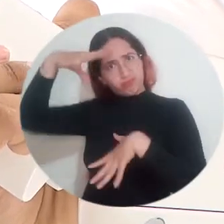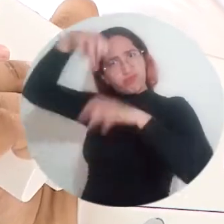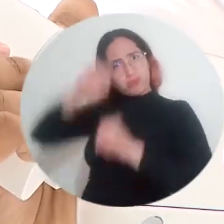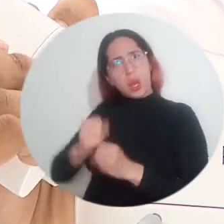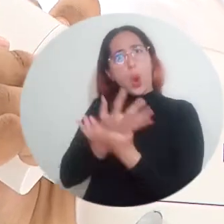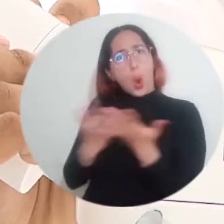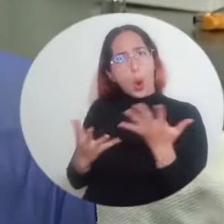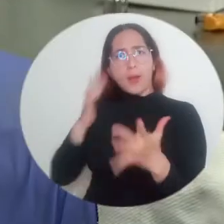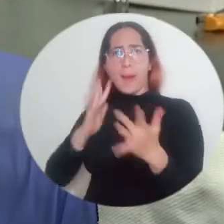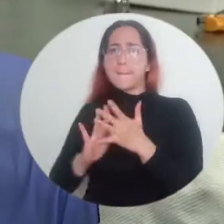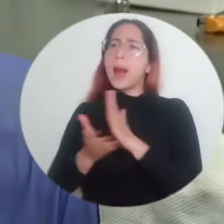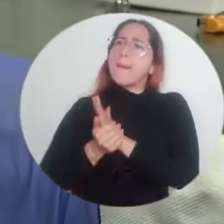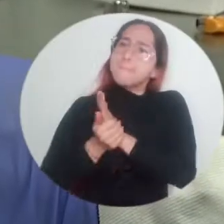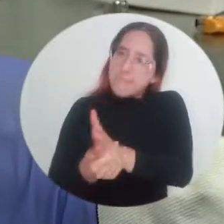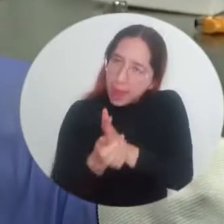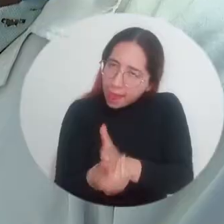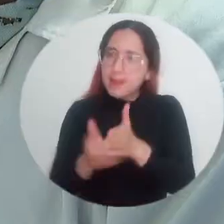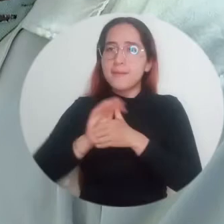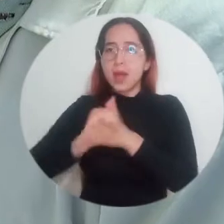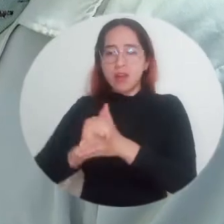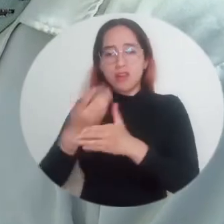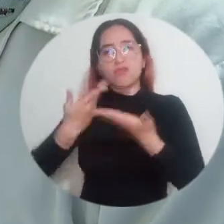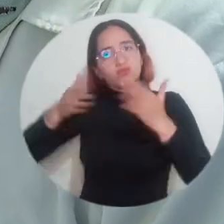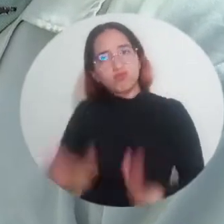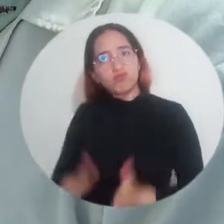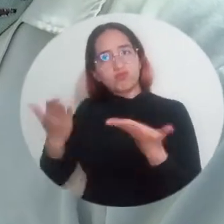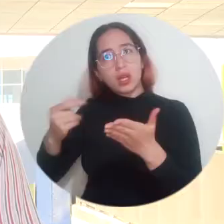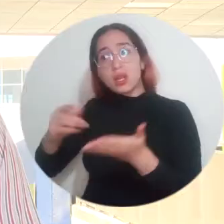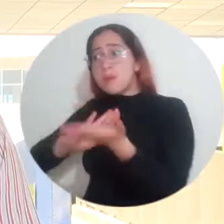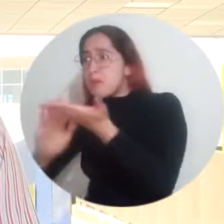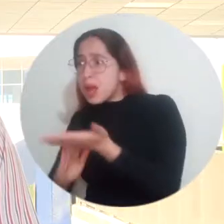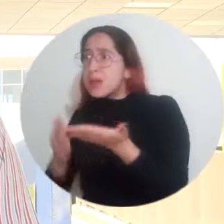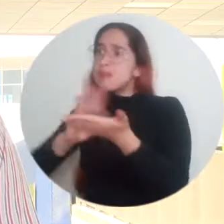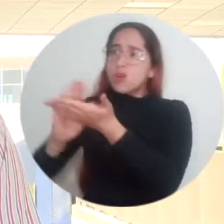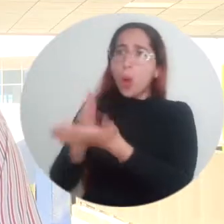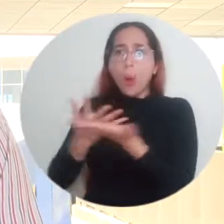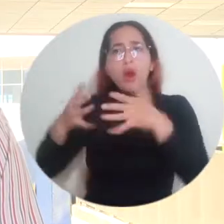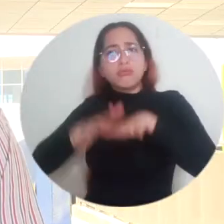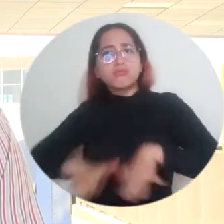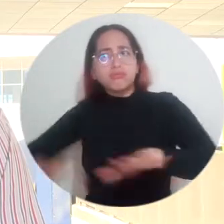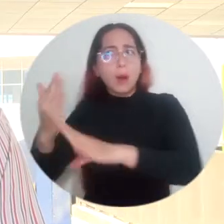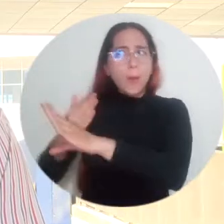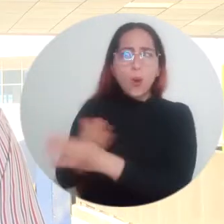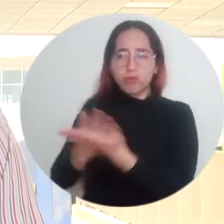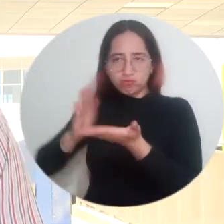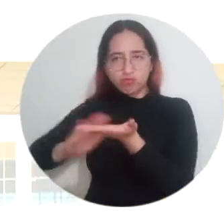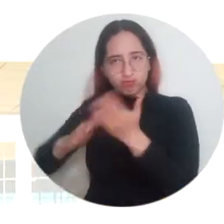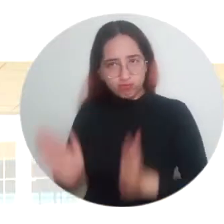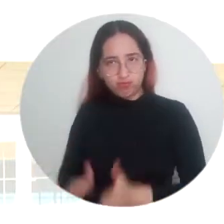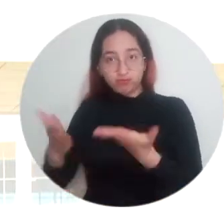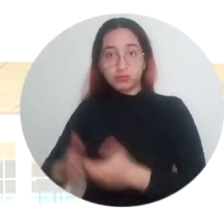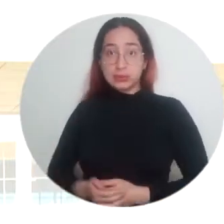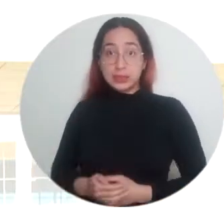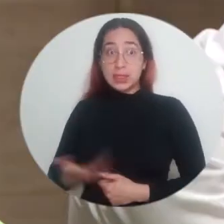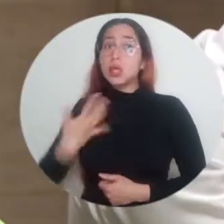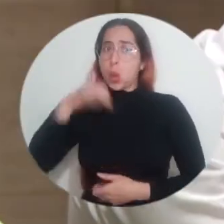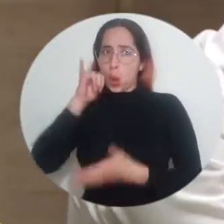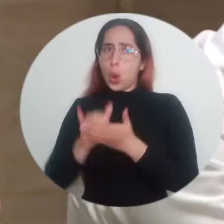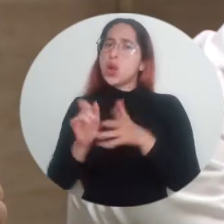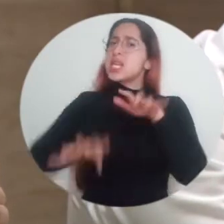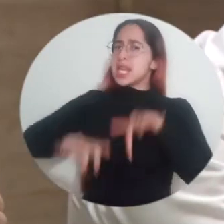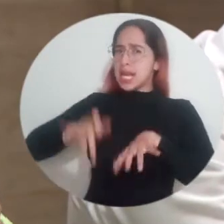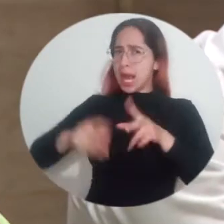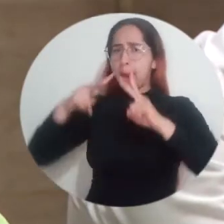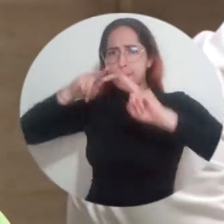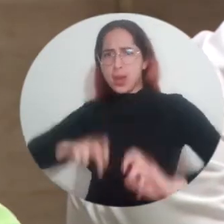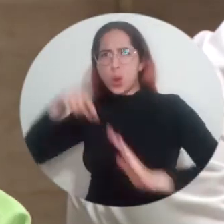aportar a problemas relevantes del territorio. Considero que el apoyo de la universidad y de la Secretaría de Investigación ha sido